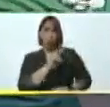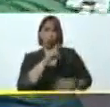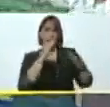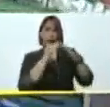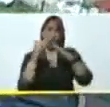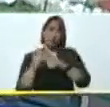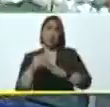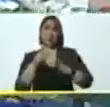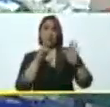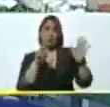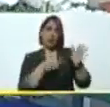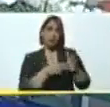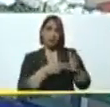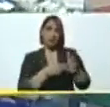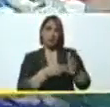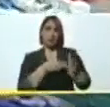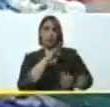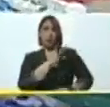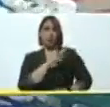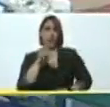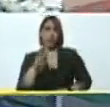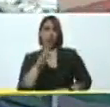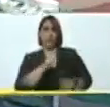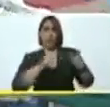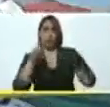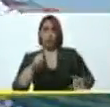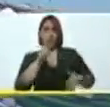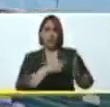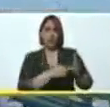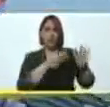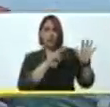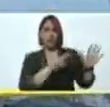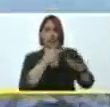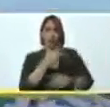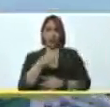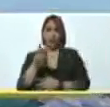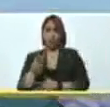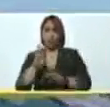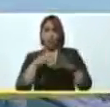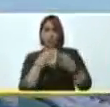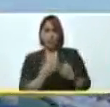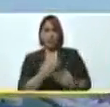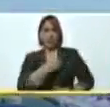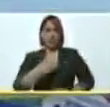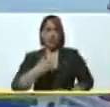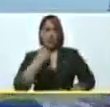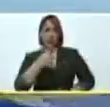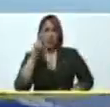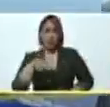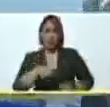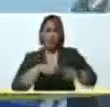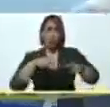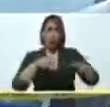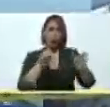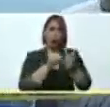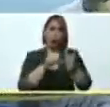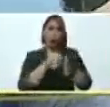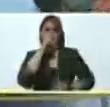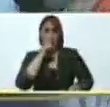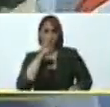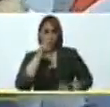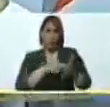habitantes y 1.838 familias. Queremos también decirle, presidente, que estamos en una zona SOPI desde el año